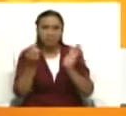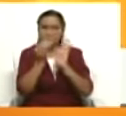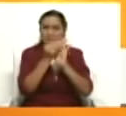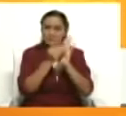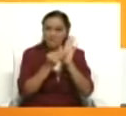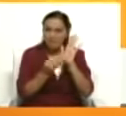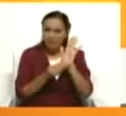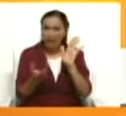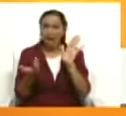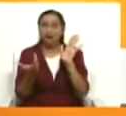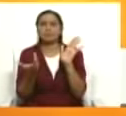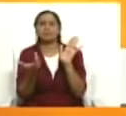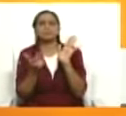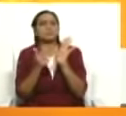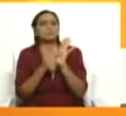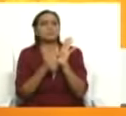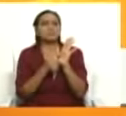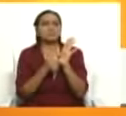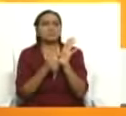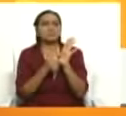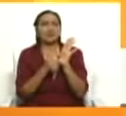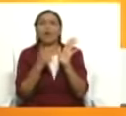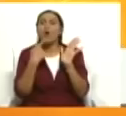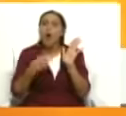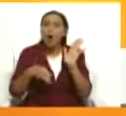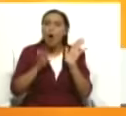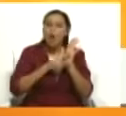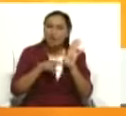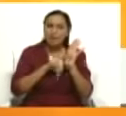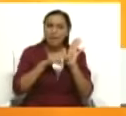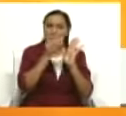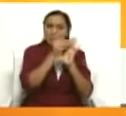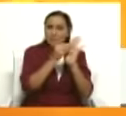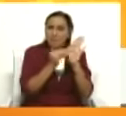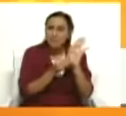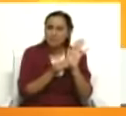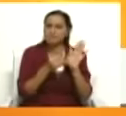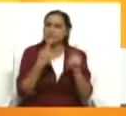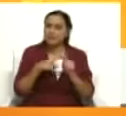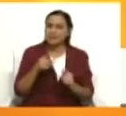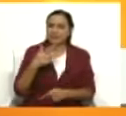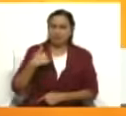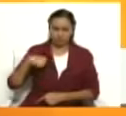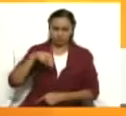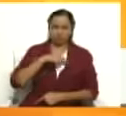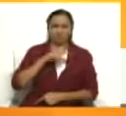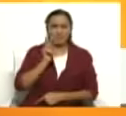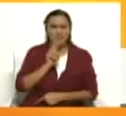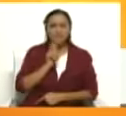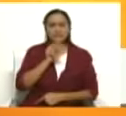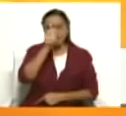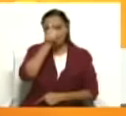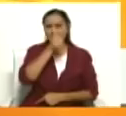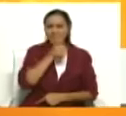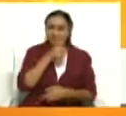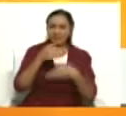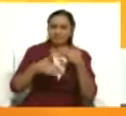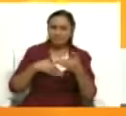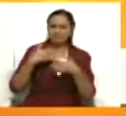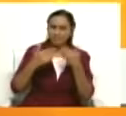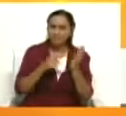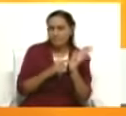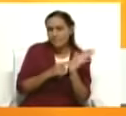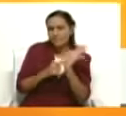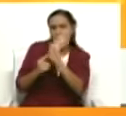seudónimos, en algunos casos repetidos los casos. Pero Venezuela, con mucha paciencia metodológica, bueno, demostrando siempre